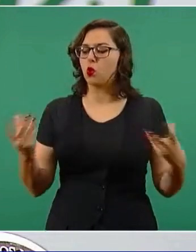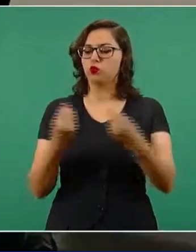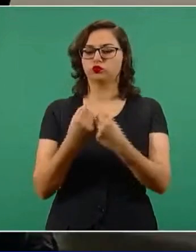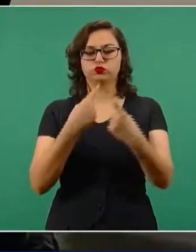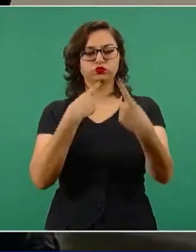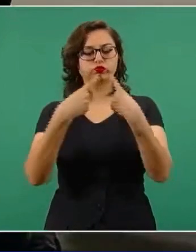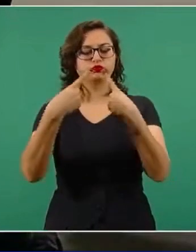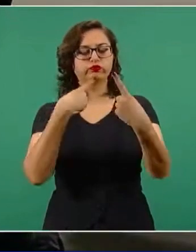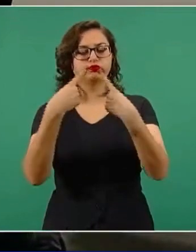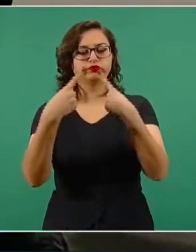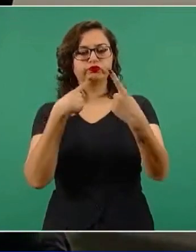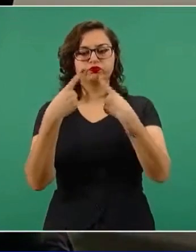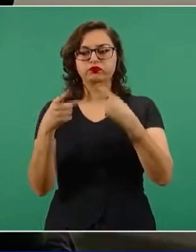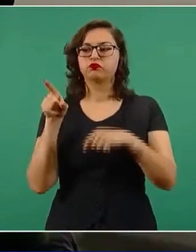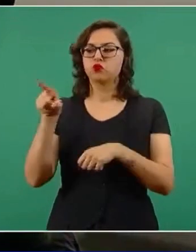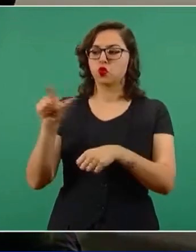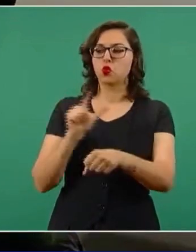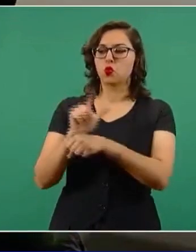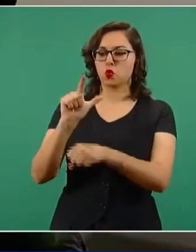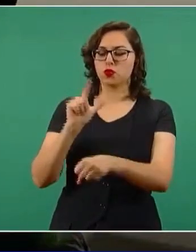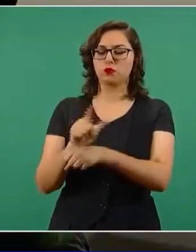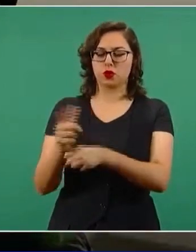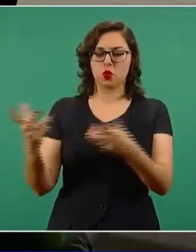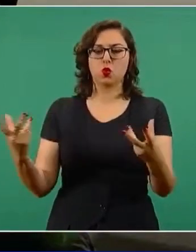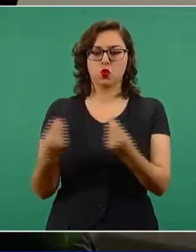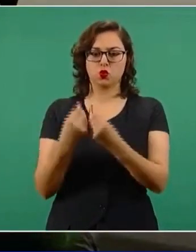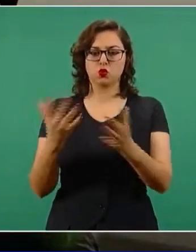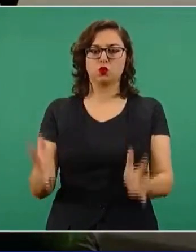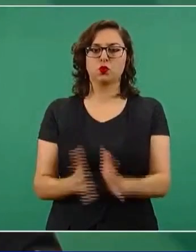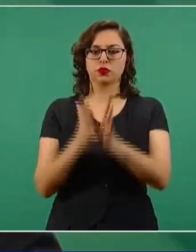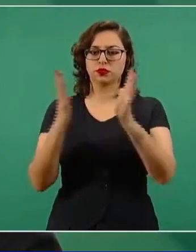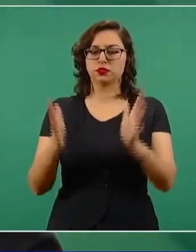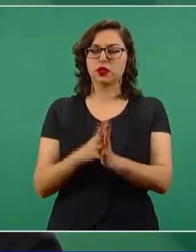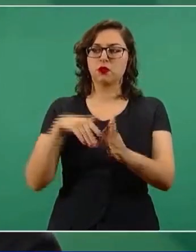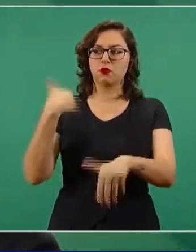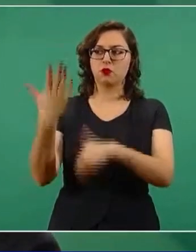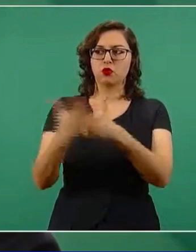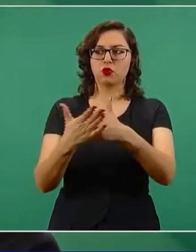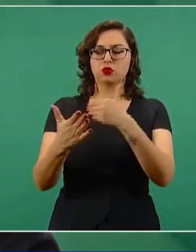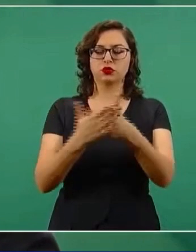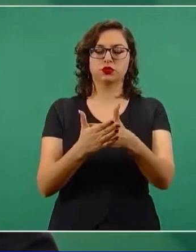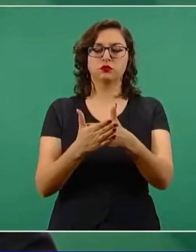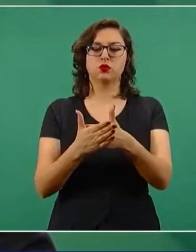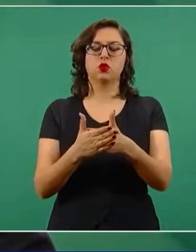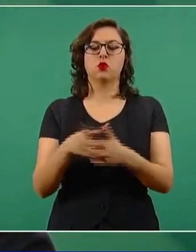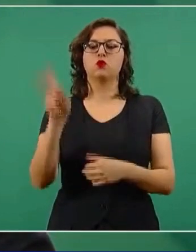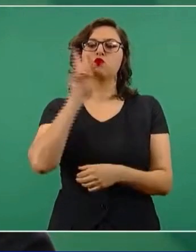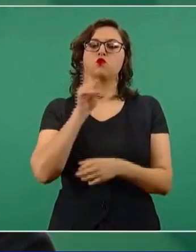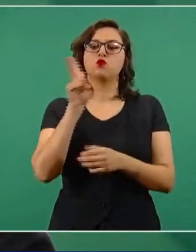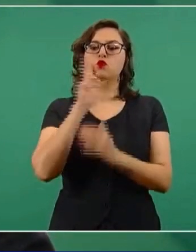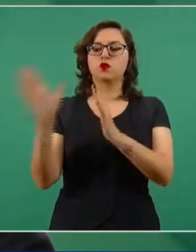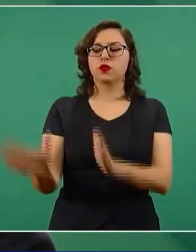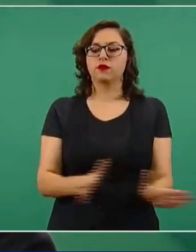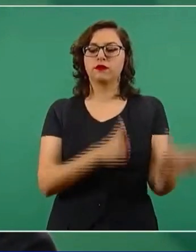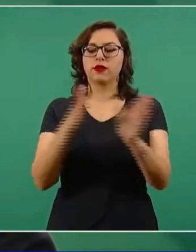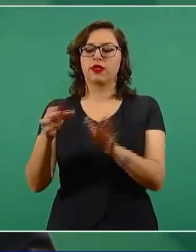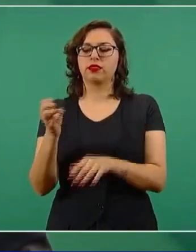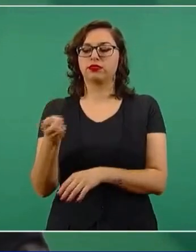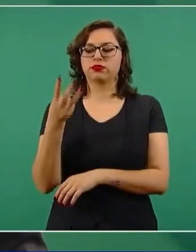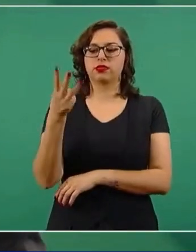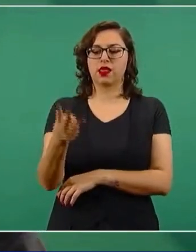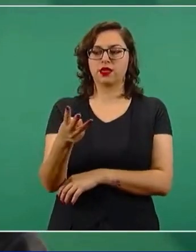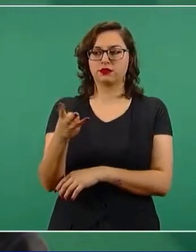acordó que Guatemala va a participar en el protocolo de la fase 3. Ya tenemos en este momento